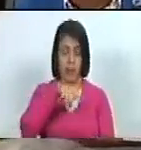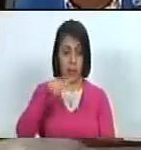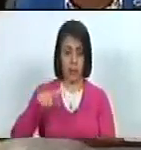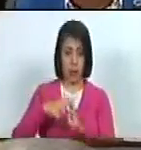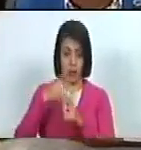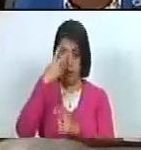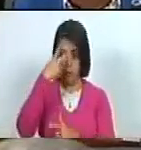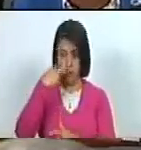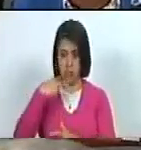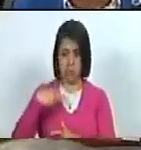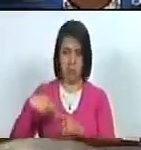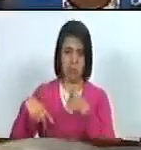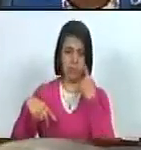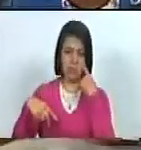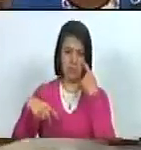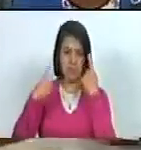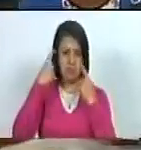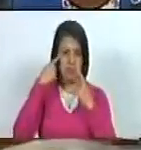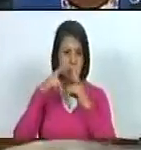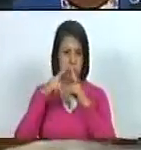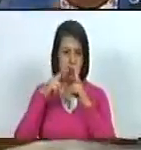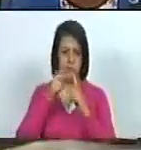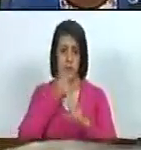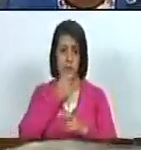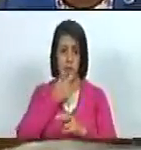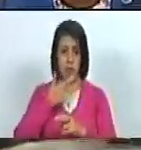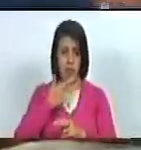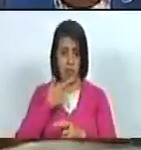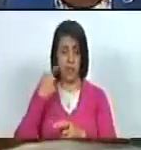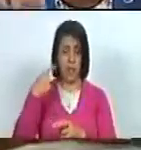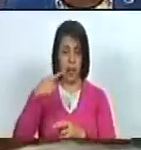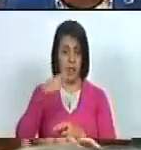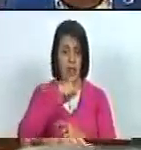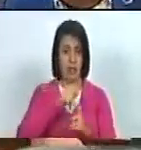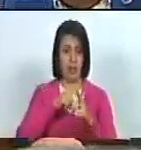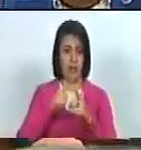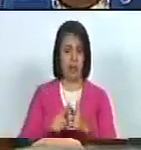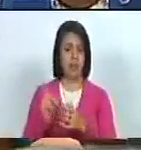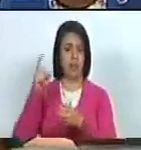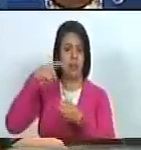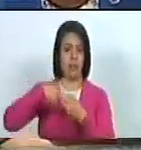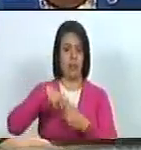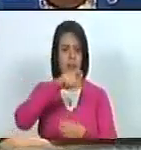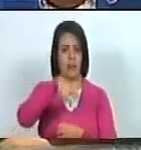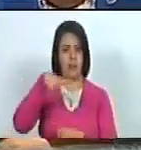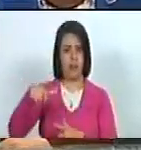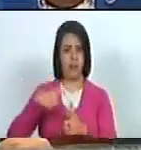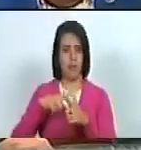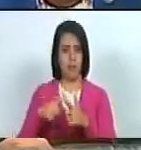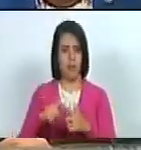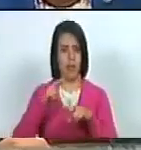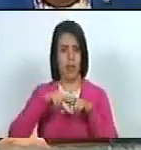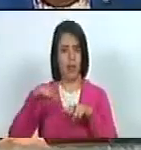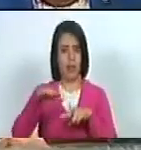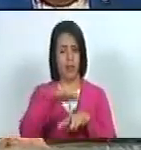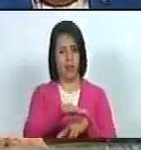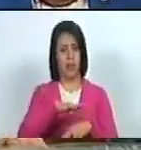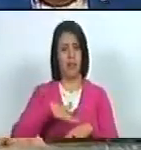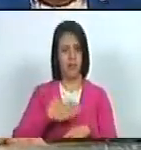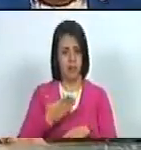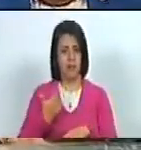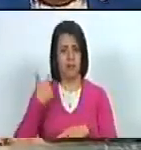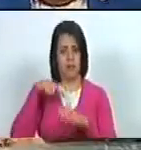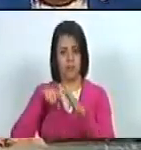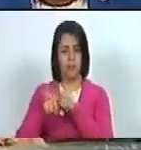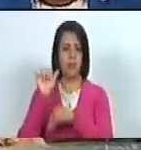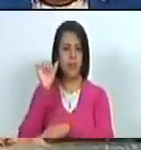Y muy miserable es desconocer la belleza intrínseca en la incorporación ciudadana a los niños que están